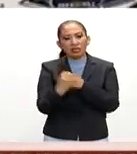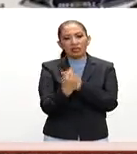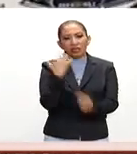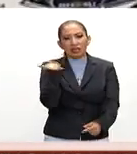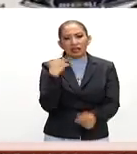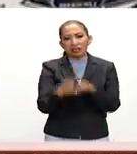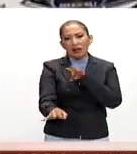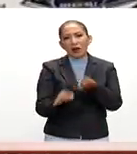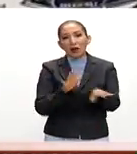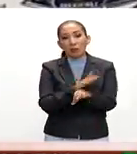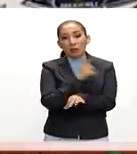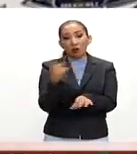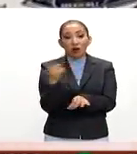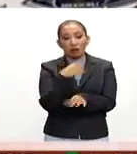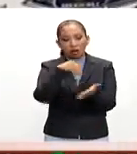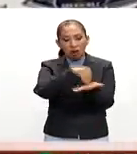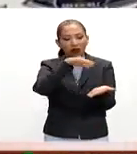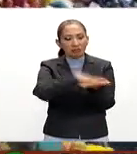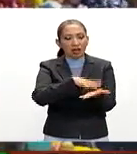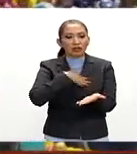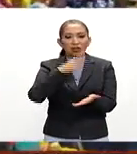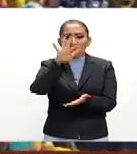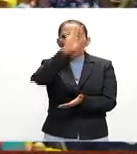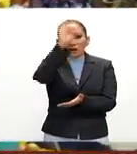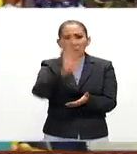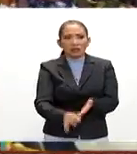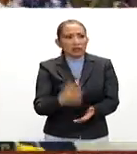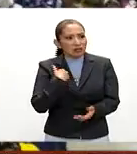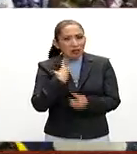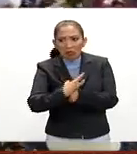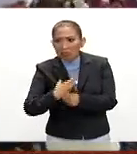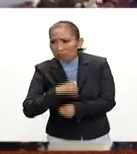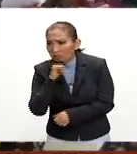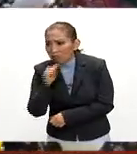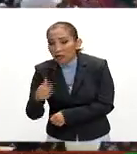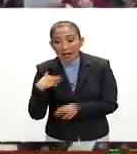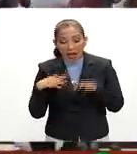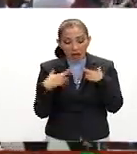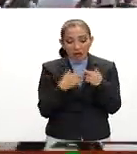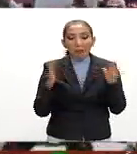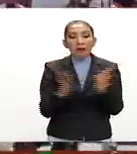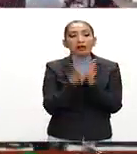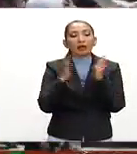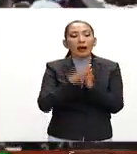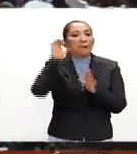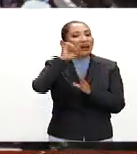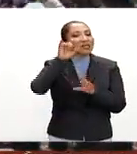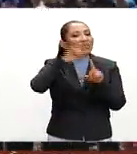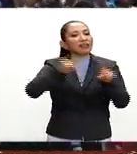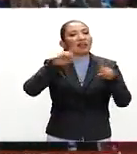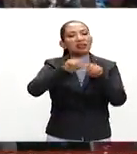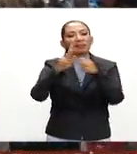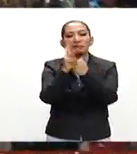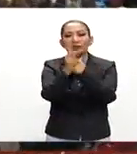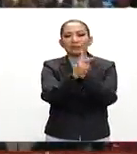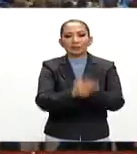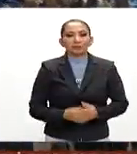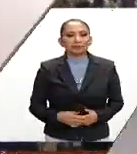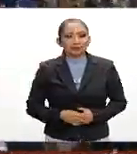laboralmente ya que la contratación ha bajado hasta el 50% en la reunión participaron payasos de varios países